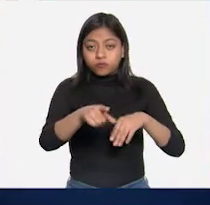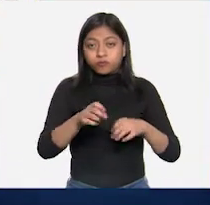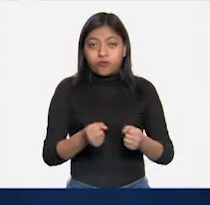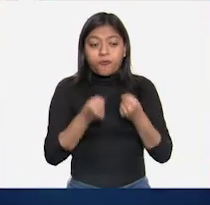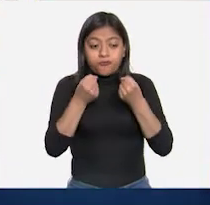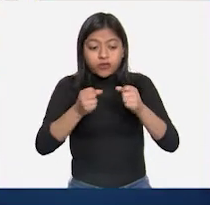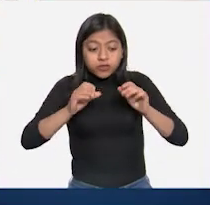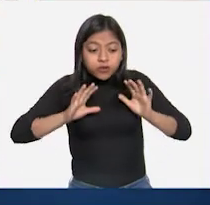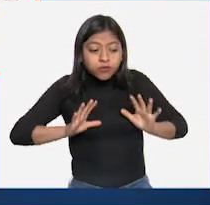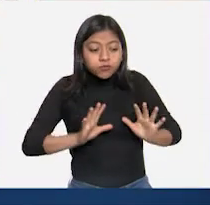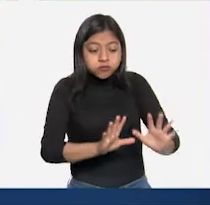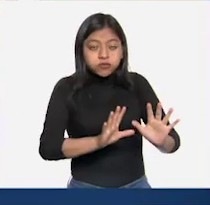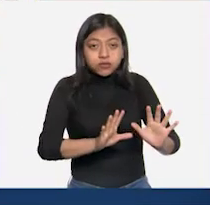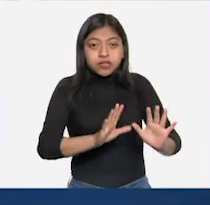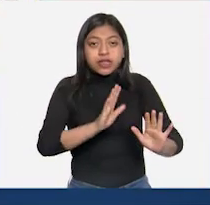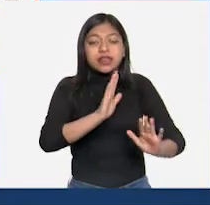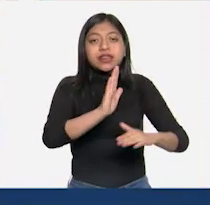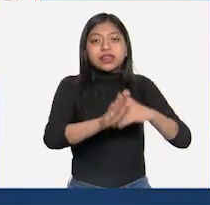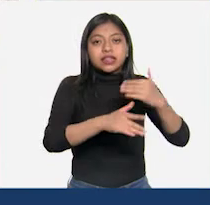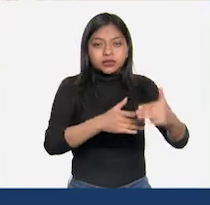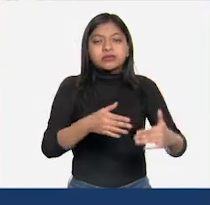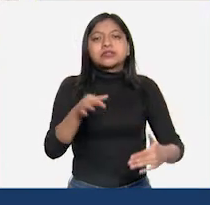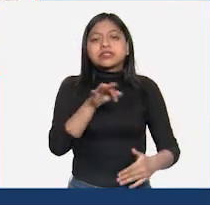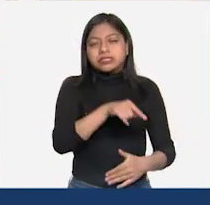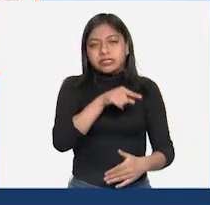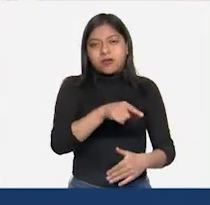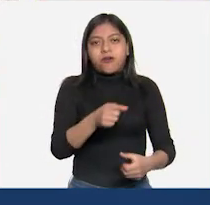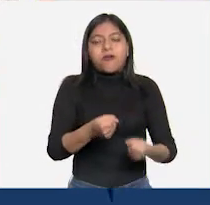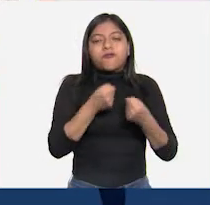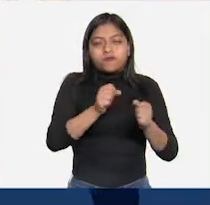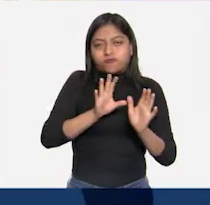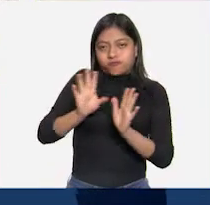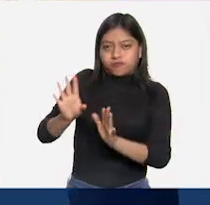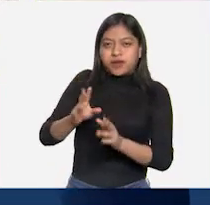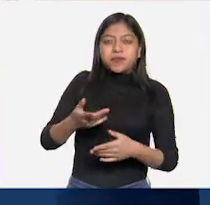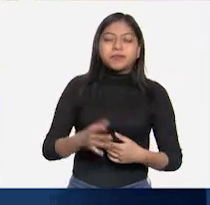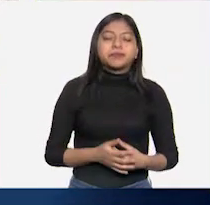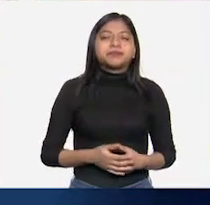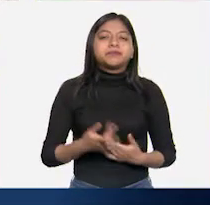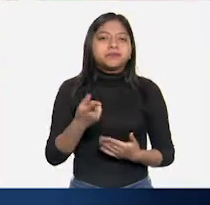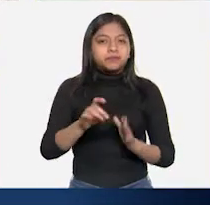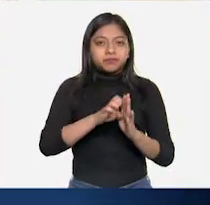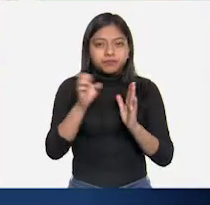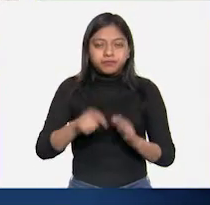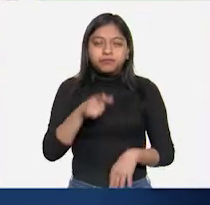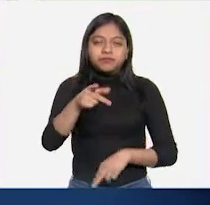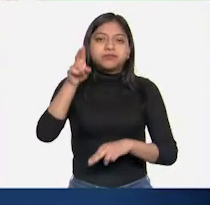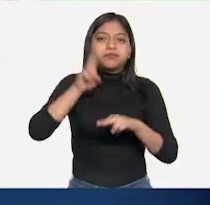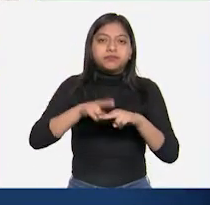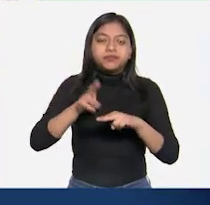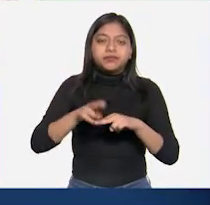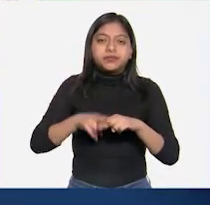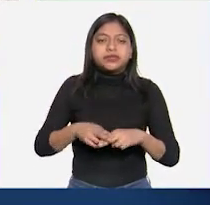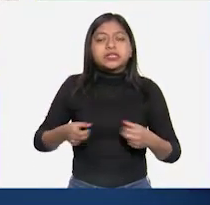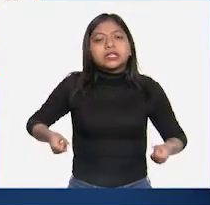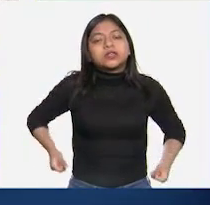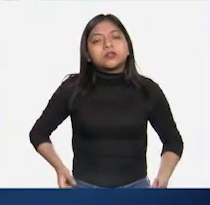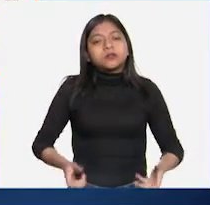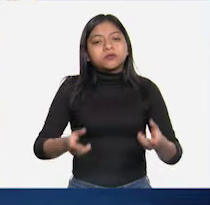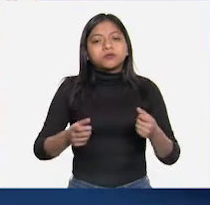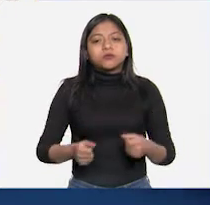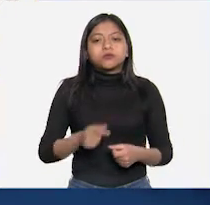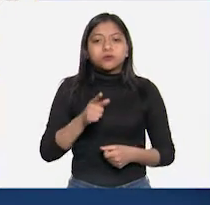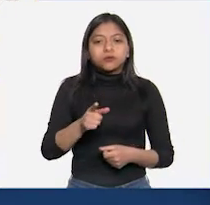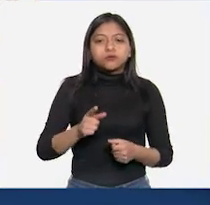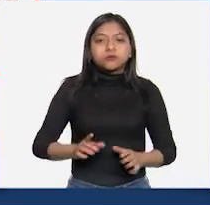una fuerza igual en sentido contrario. Haz la prueba. Mientras estás sentado en una silla con ruedas, empuja